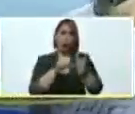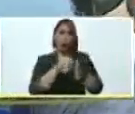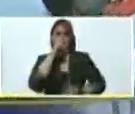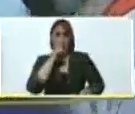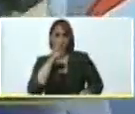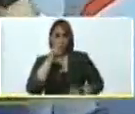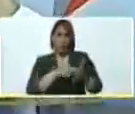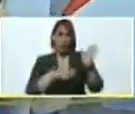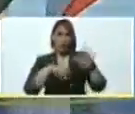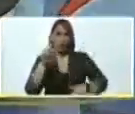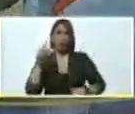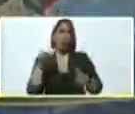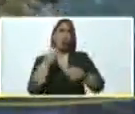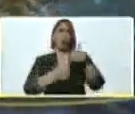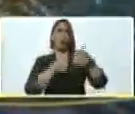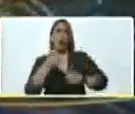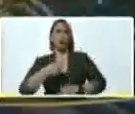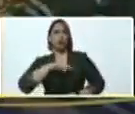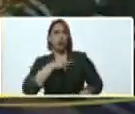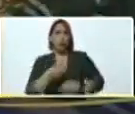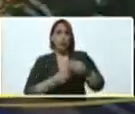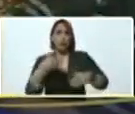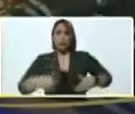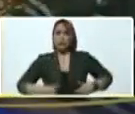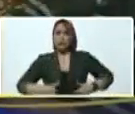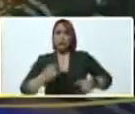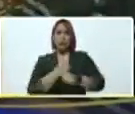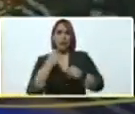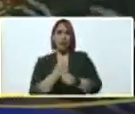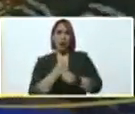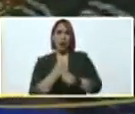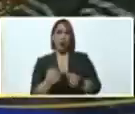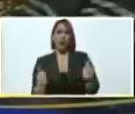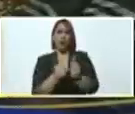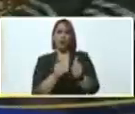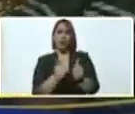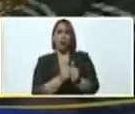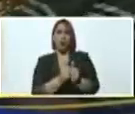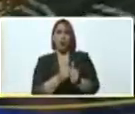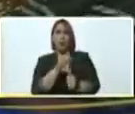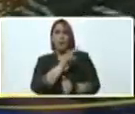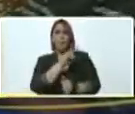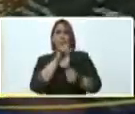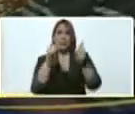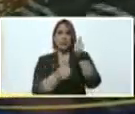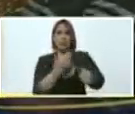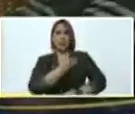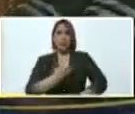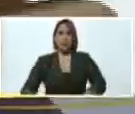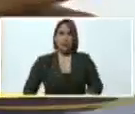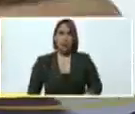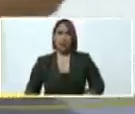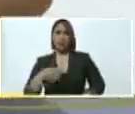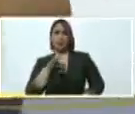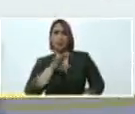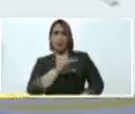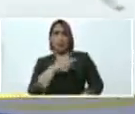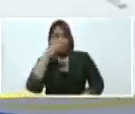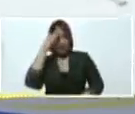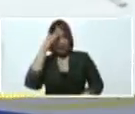2011, el cual se viene realizando un trabajo con INGRA y Vicepresidencia de la República, lo cual nos ha permitido